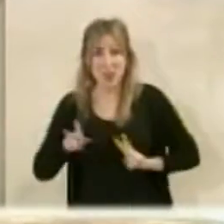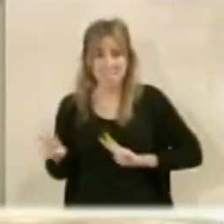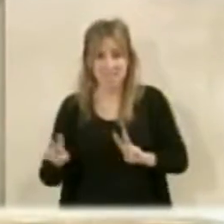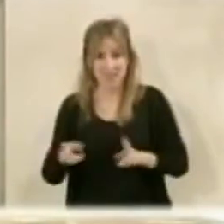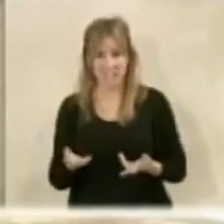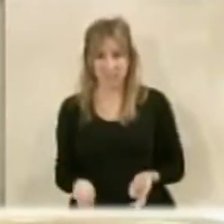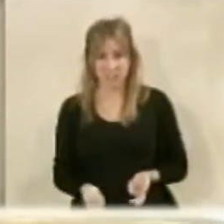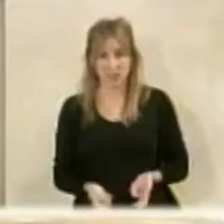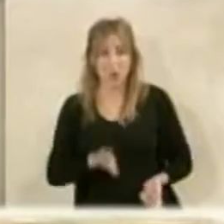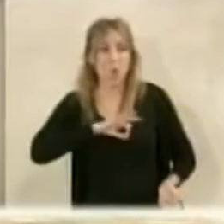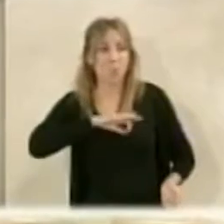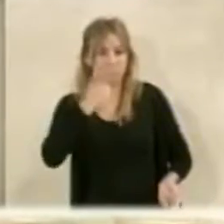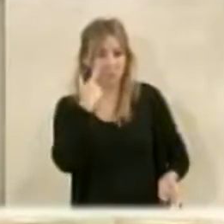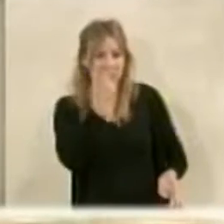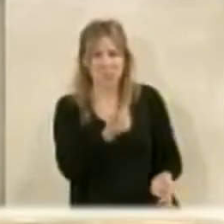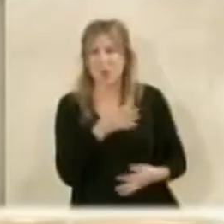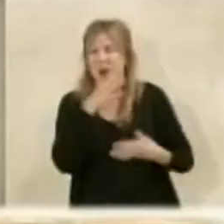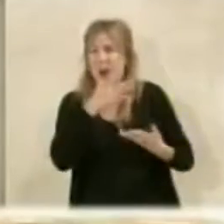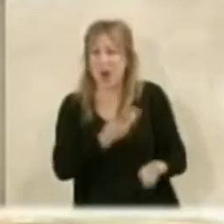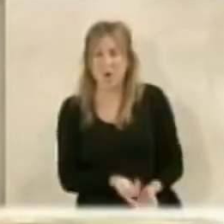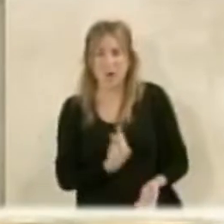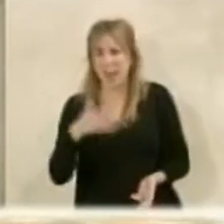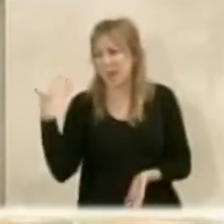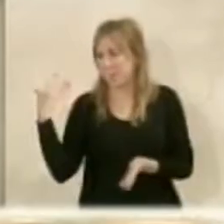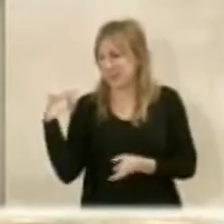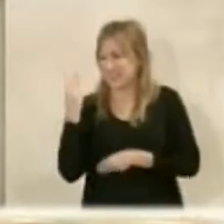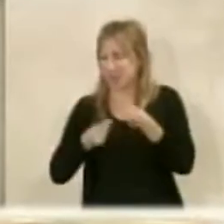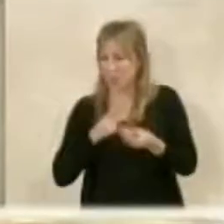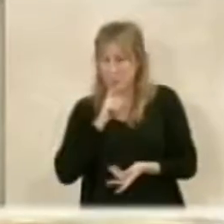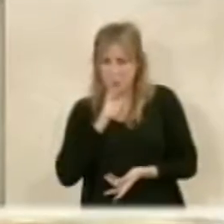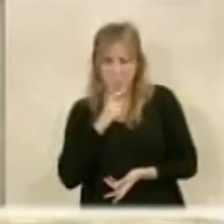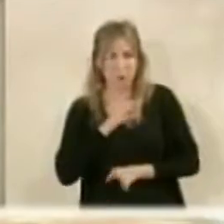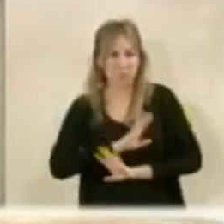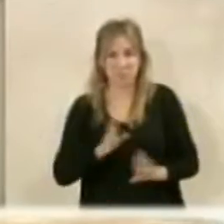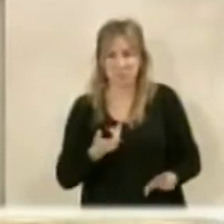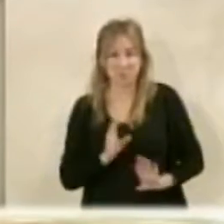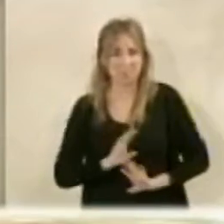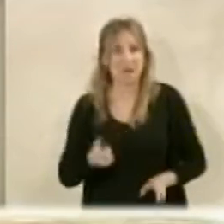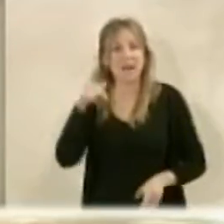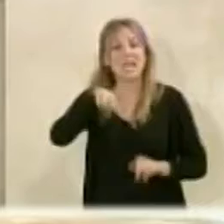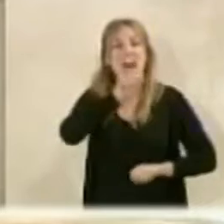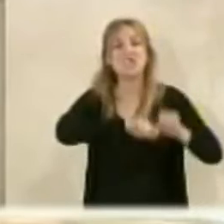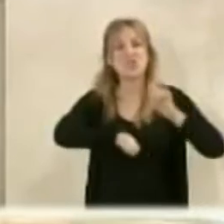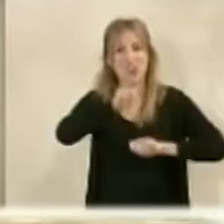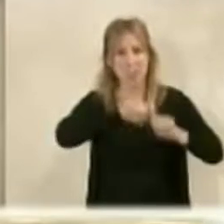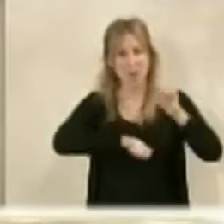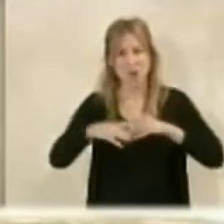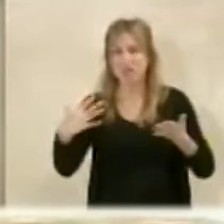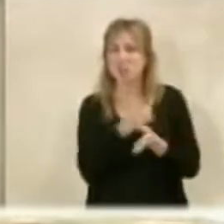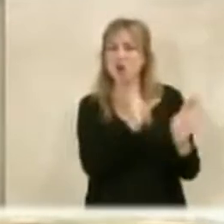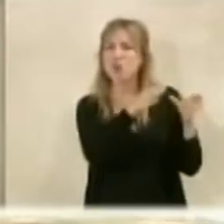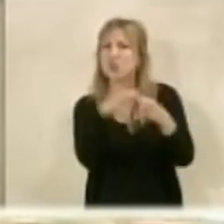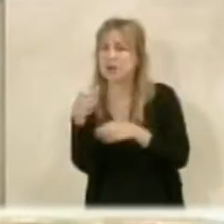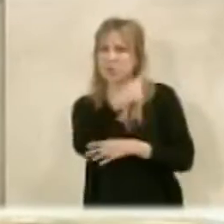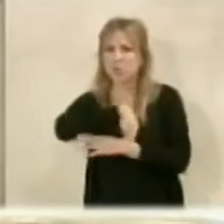Entonces, mire usted, yo no voy a entrar en lo pasado ni voy a entrar. Creo que las asociaciones, creo que todos los